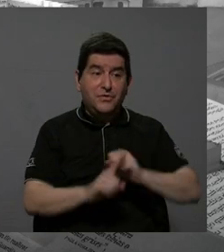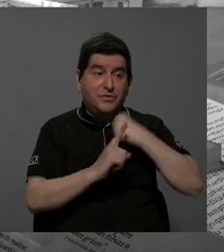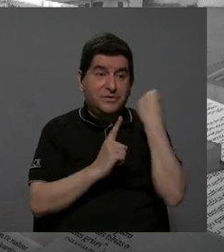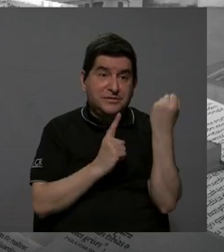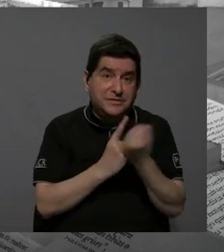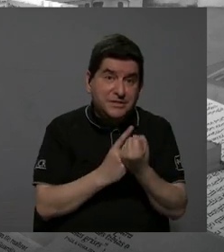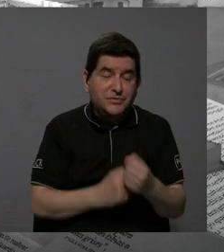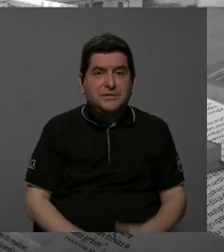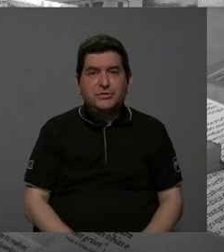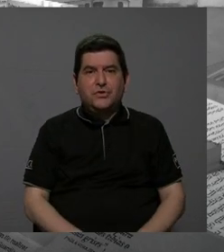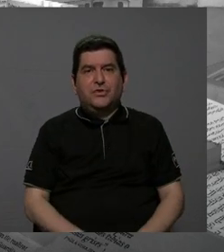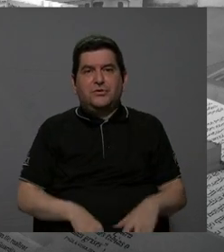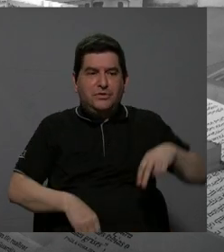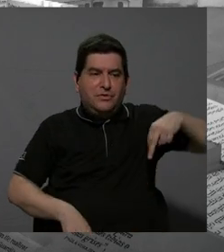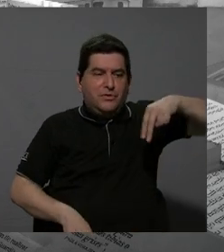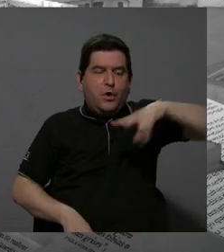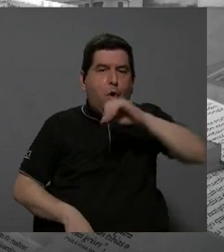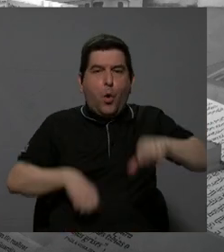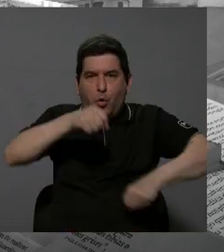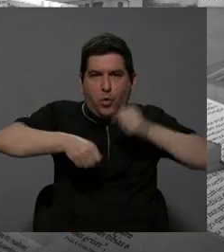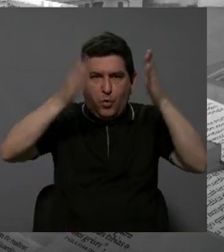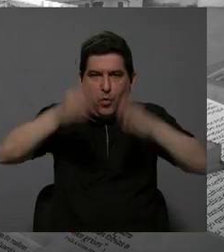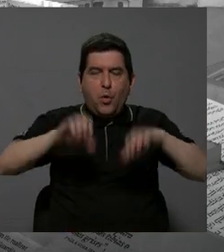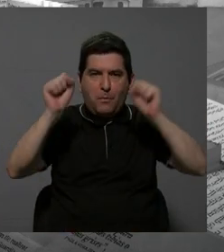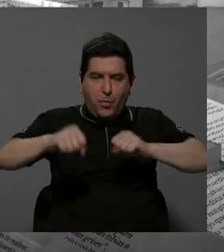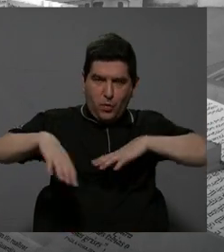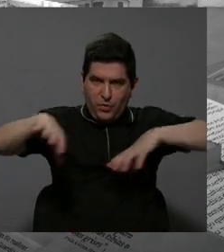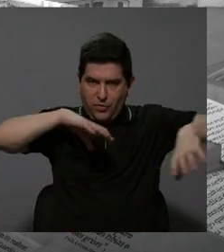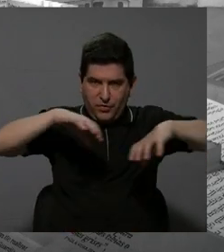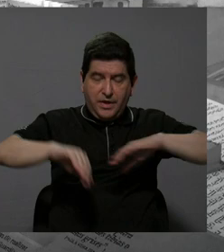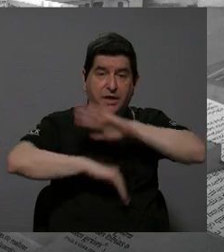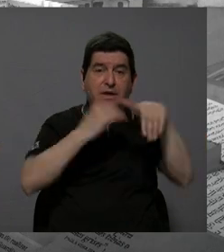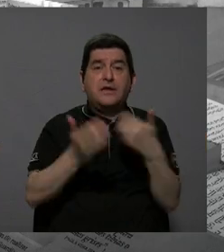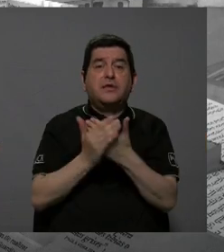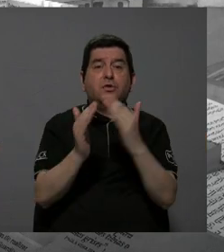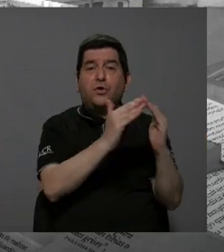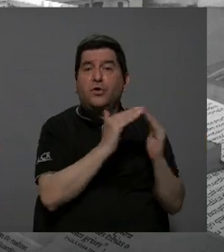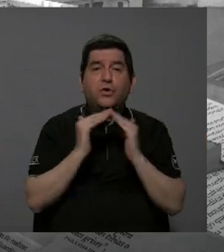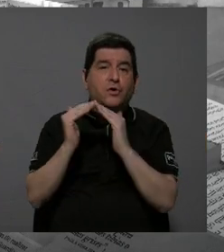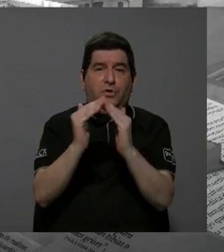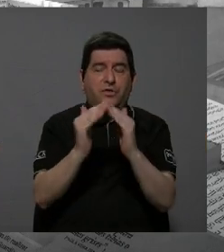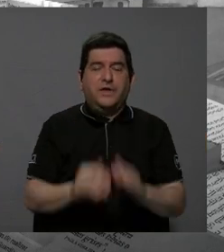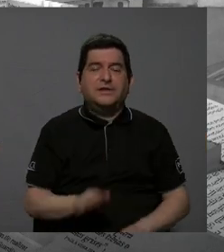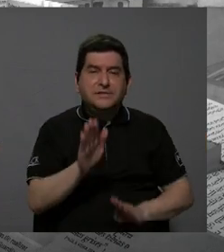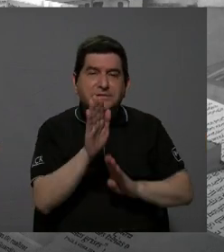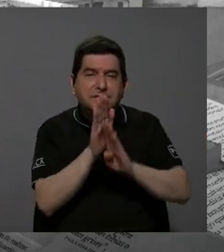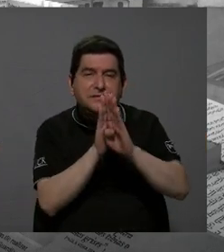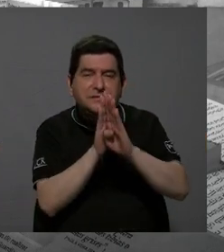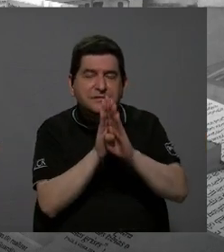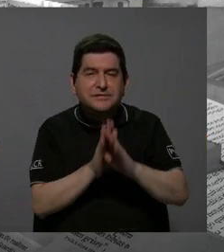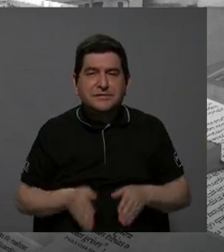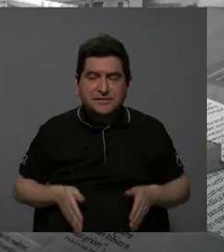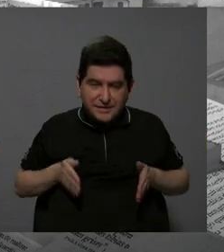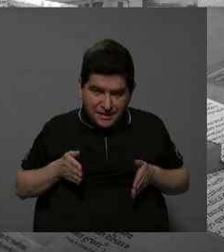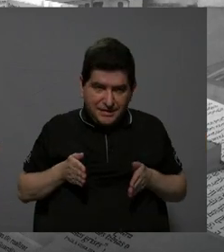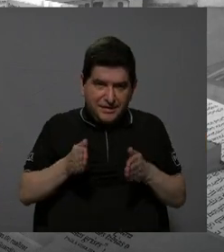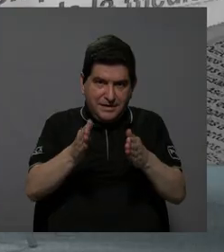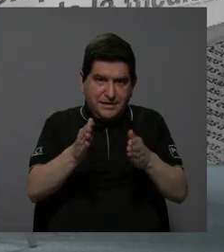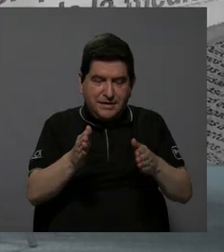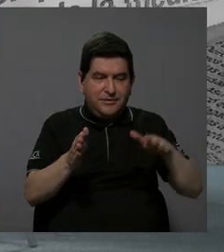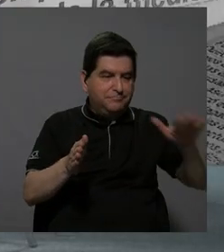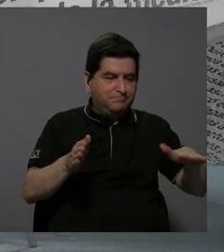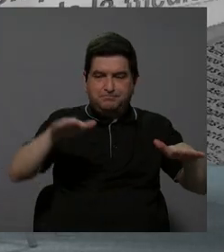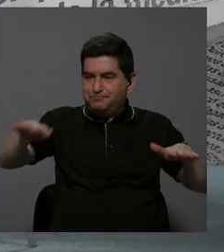peatones y ciclistas tener la posibilidad de poderse desplazar y a todas las comunidades que se han ido desarrollando a lo largo de este corredor vía.